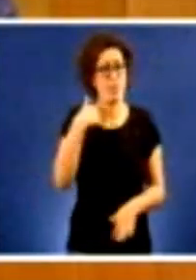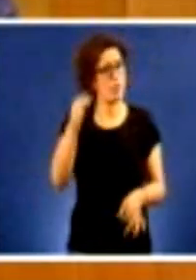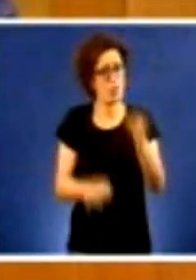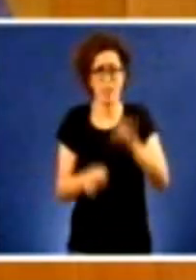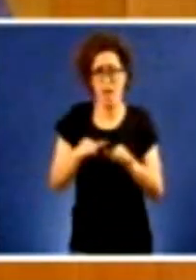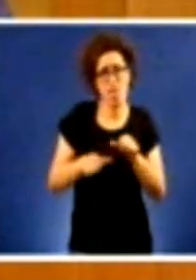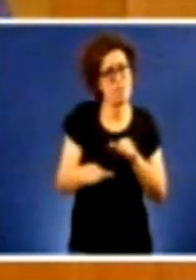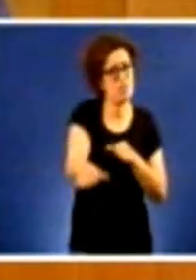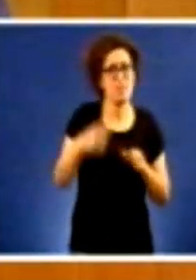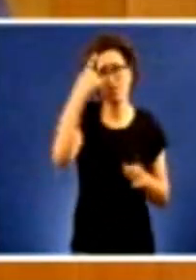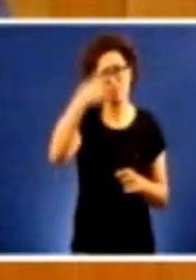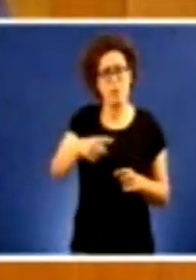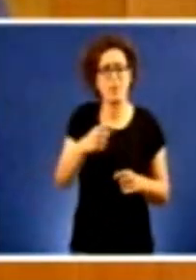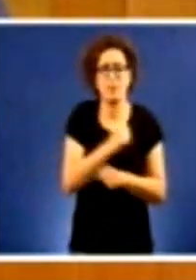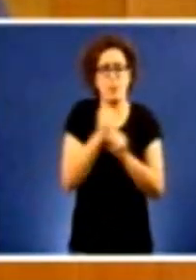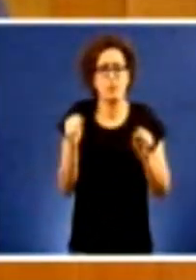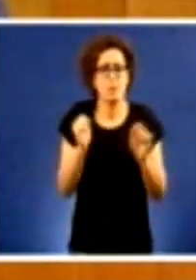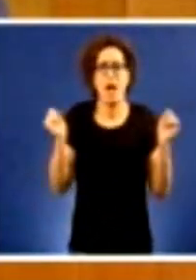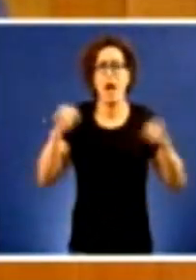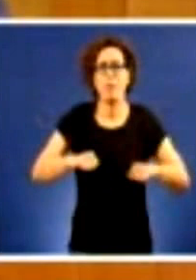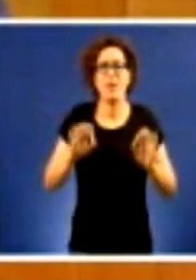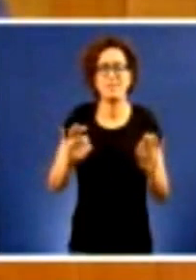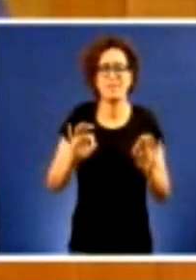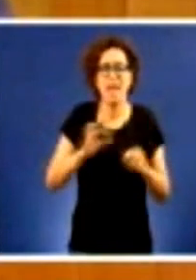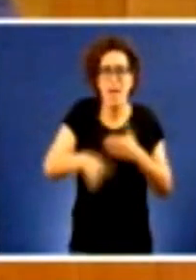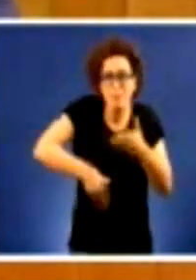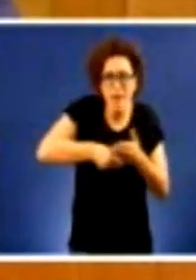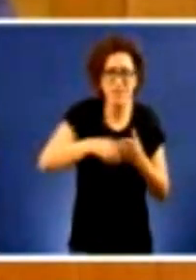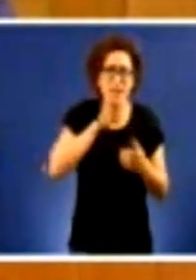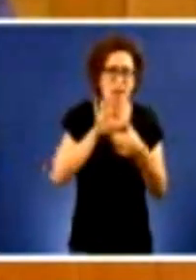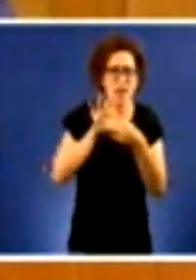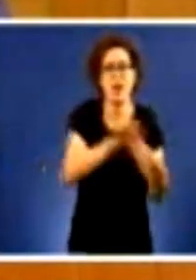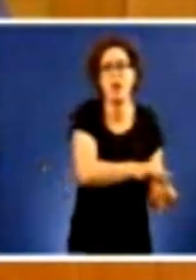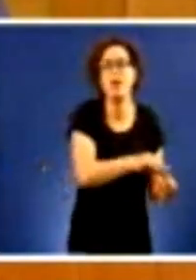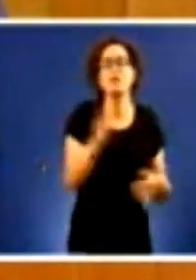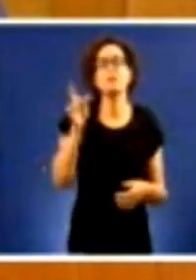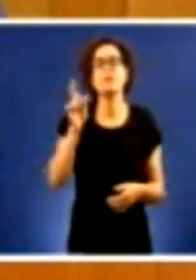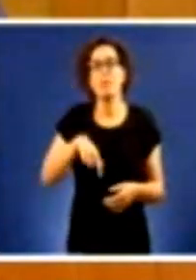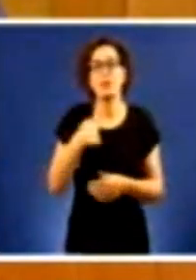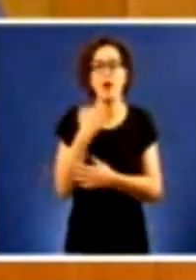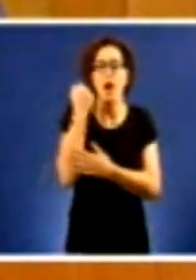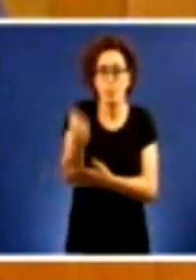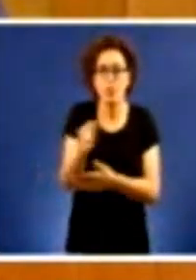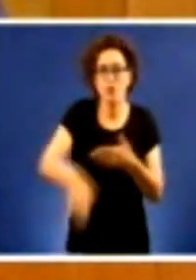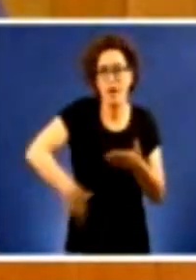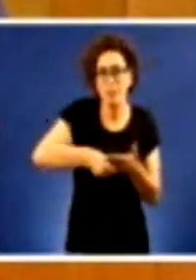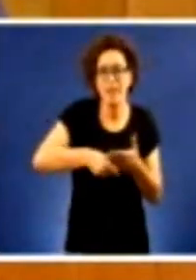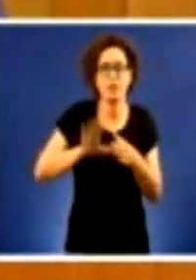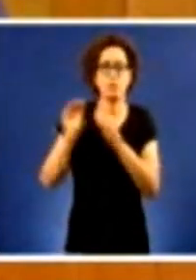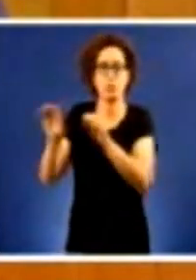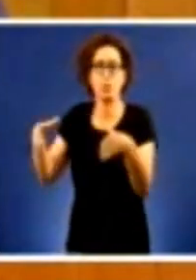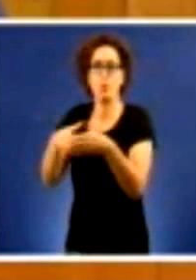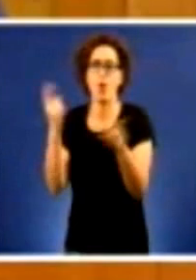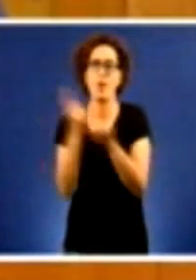incapaces de aprobar as emendas que van nese sentido como non apoyarei emendas e coincidimos toda a posición na